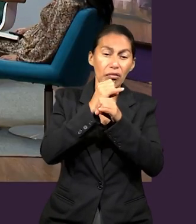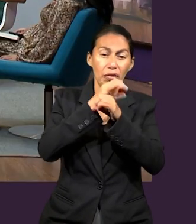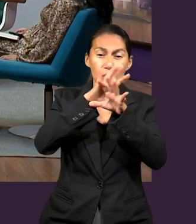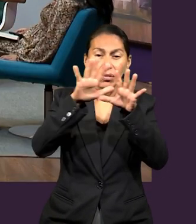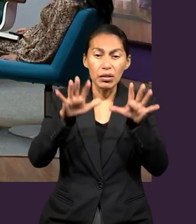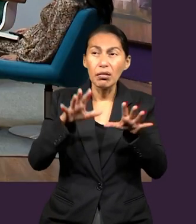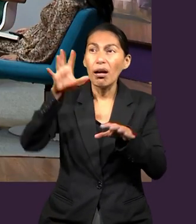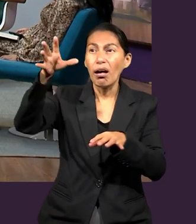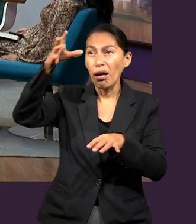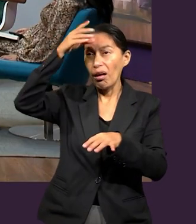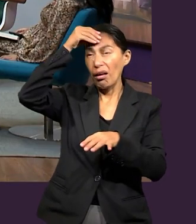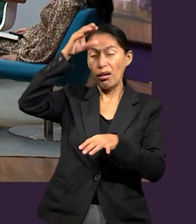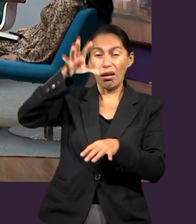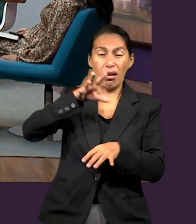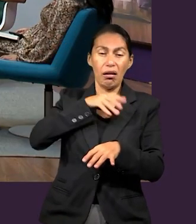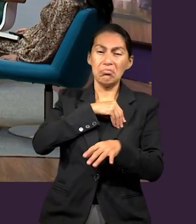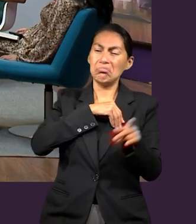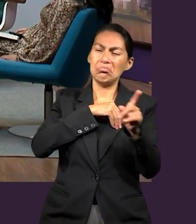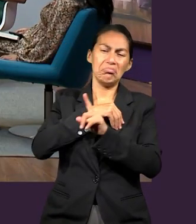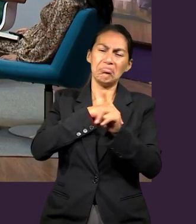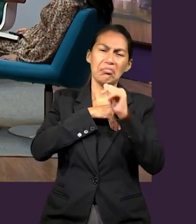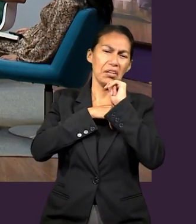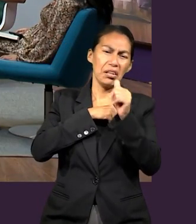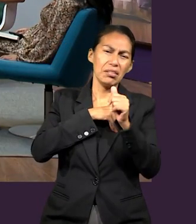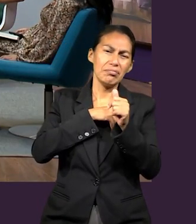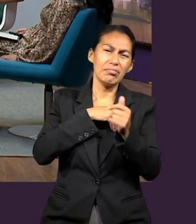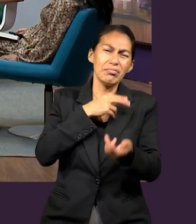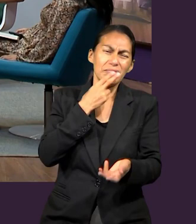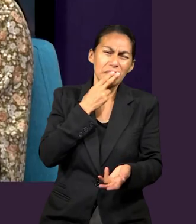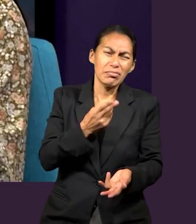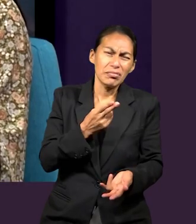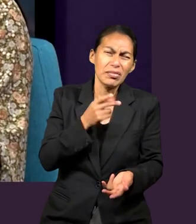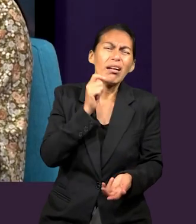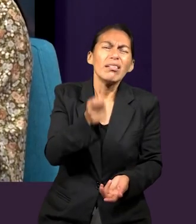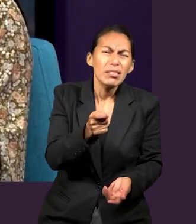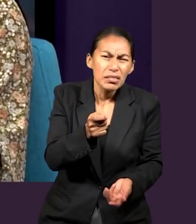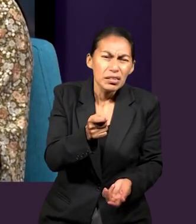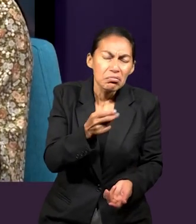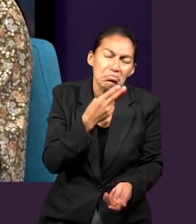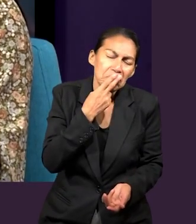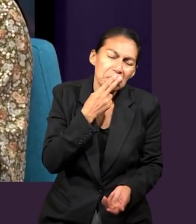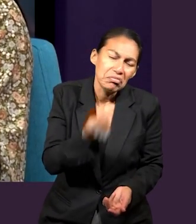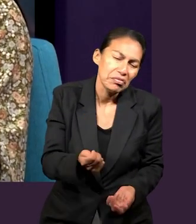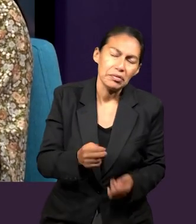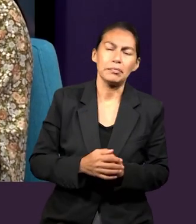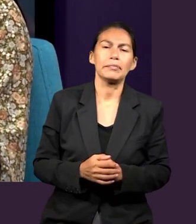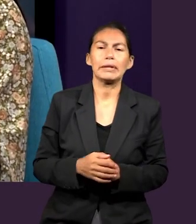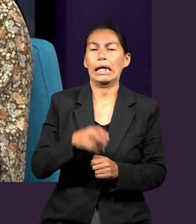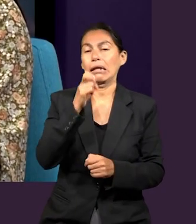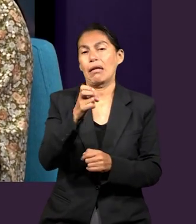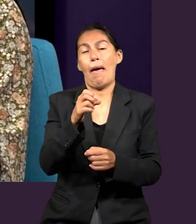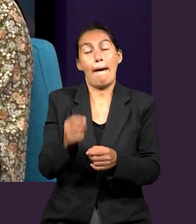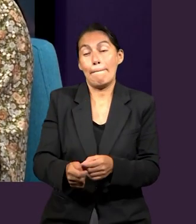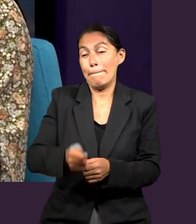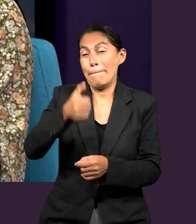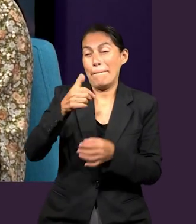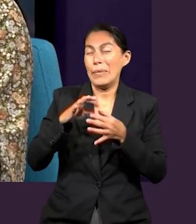nada me sirve tener tanta información si no lo voy a aplicar. Entonces, primeramente es tener...